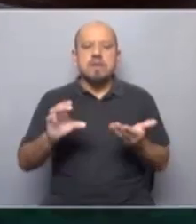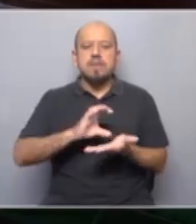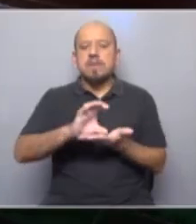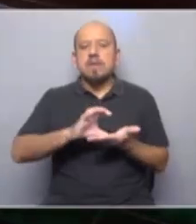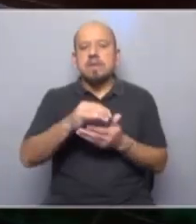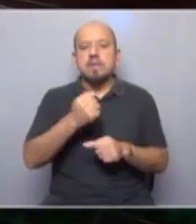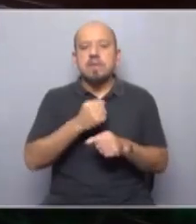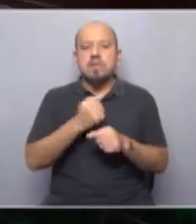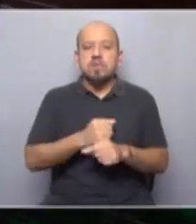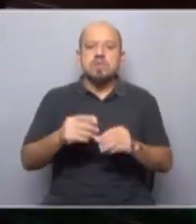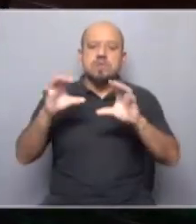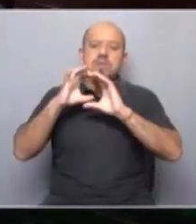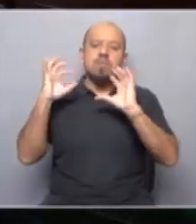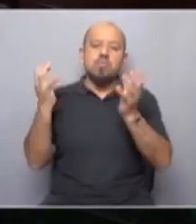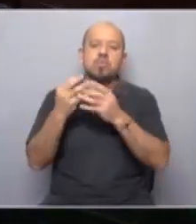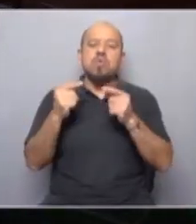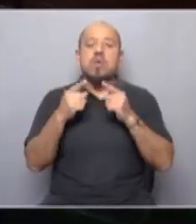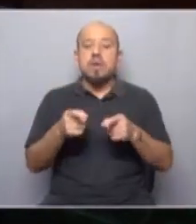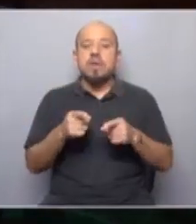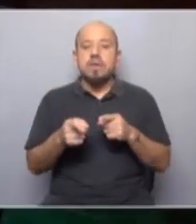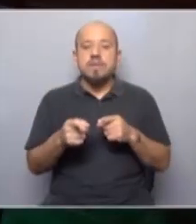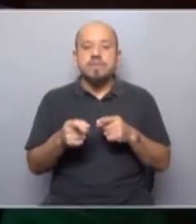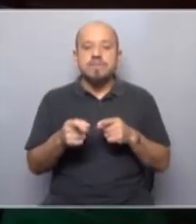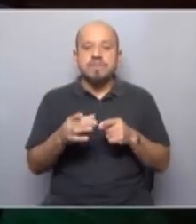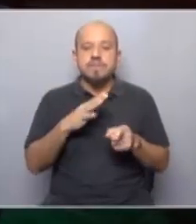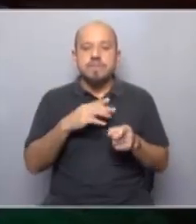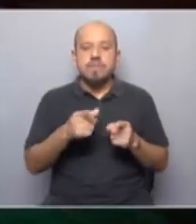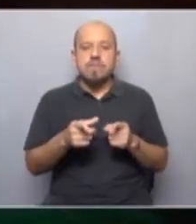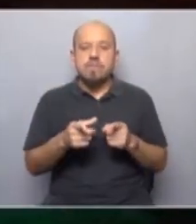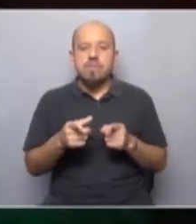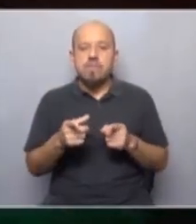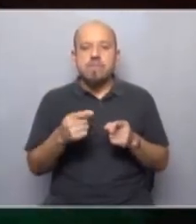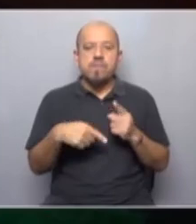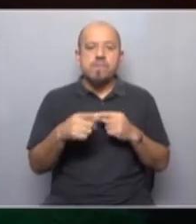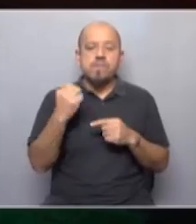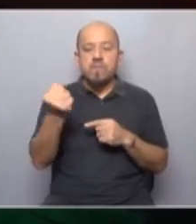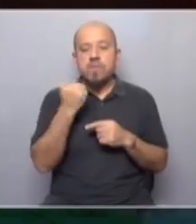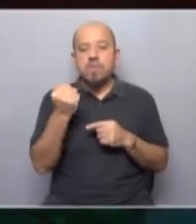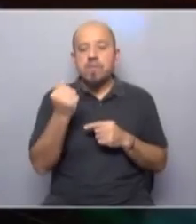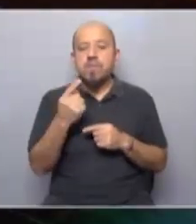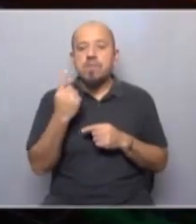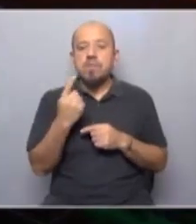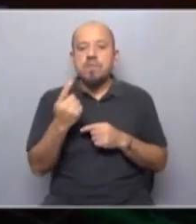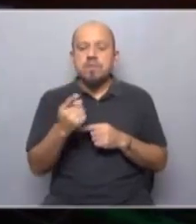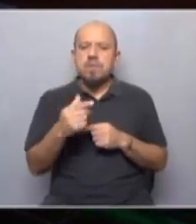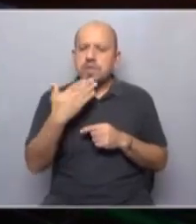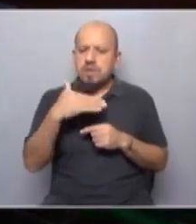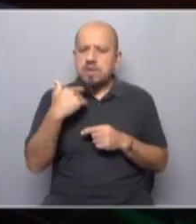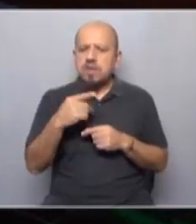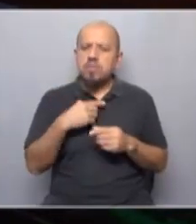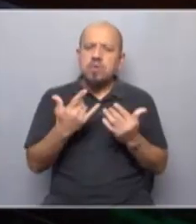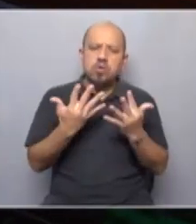Yo creo que justamente ahí es donde aparece una respuesta que es clave porque primero es entenderlo pero luego